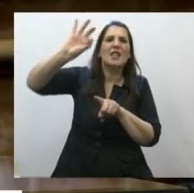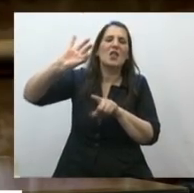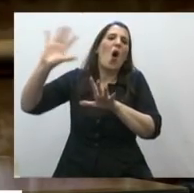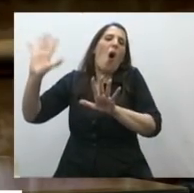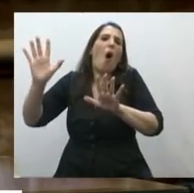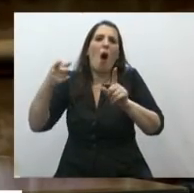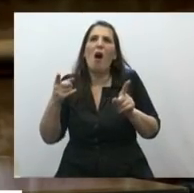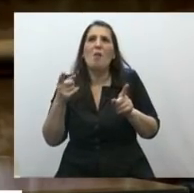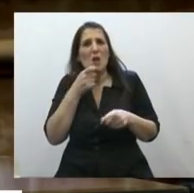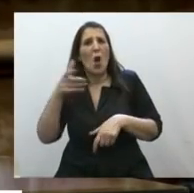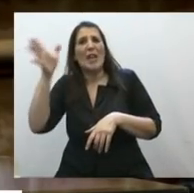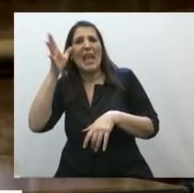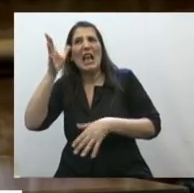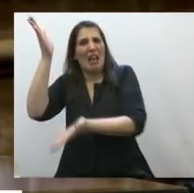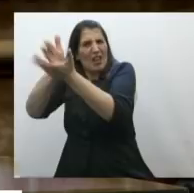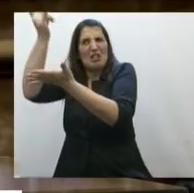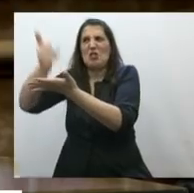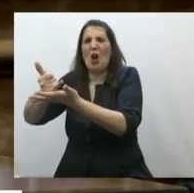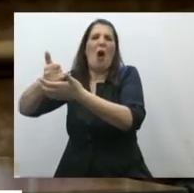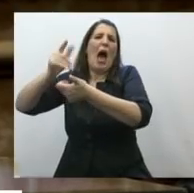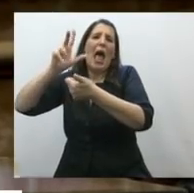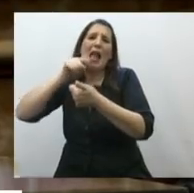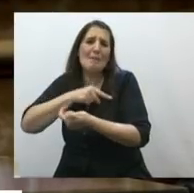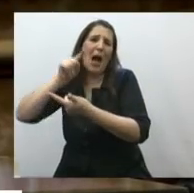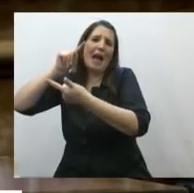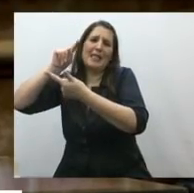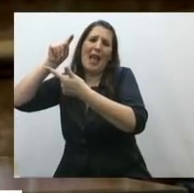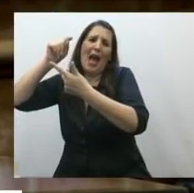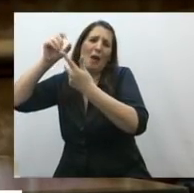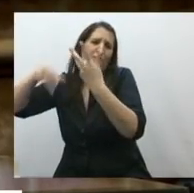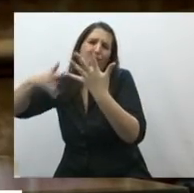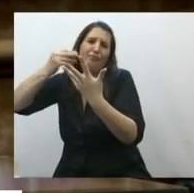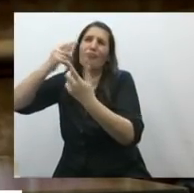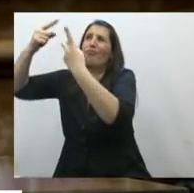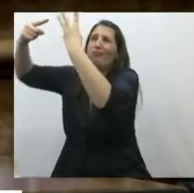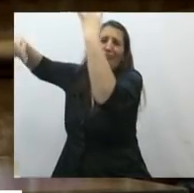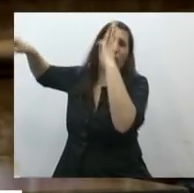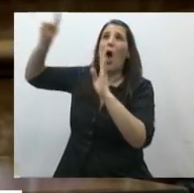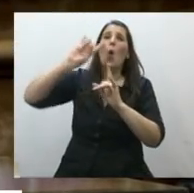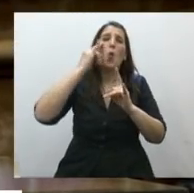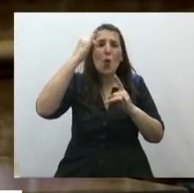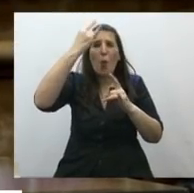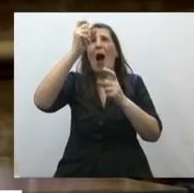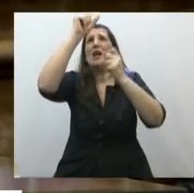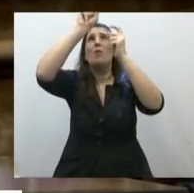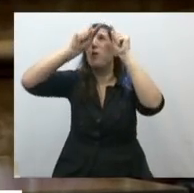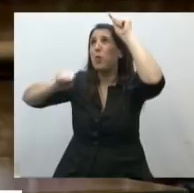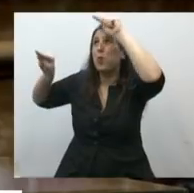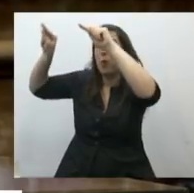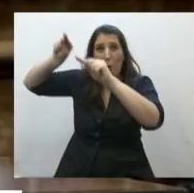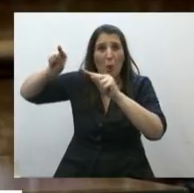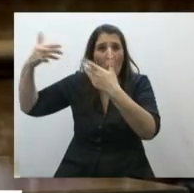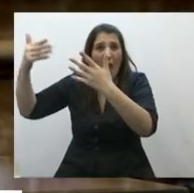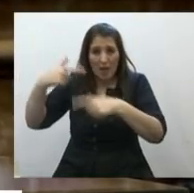que las italianas, españolas, alemanas, británicas, irlandesas, canadienses, estadounidenses, uruguayas, derramá todas las lágrimas de